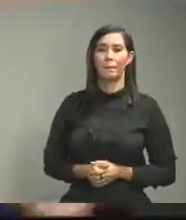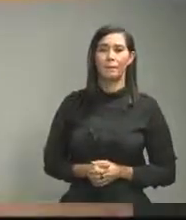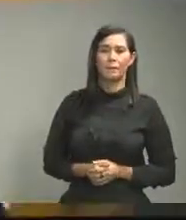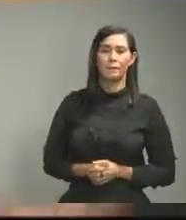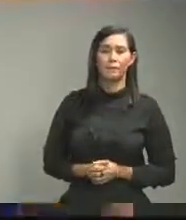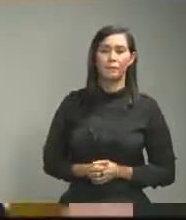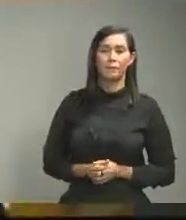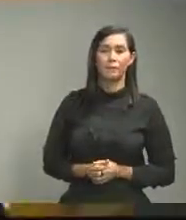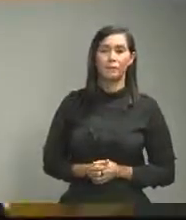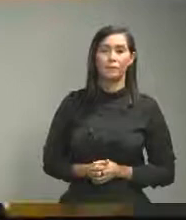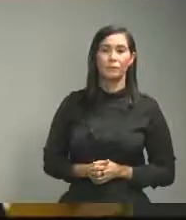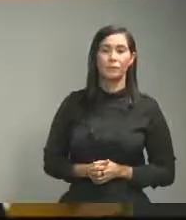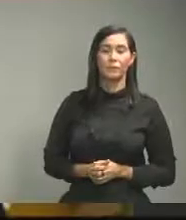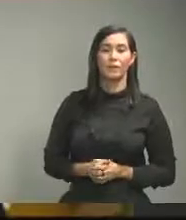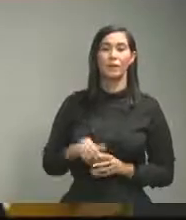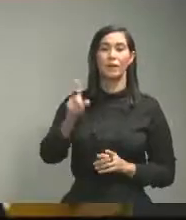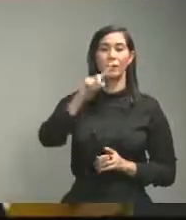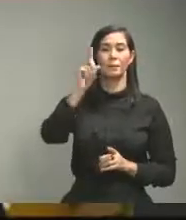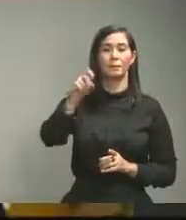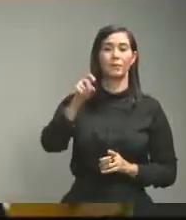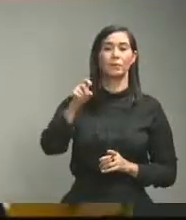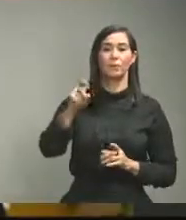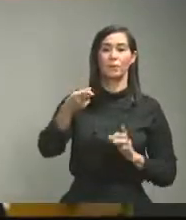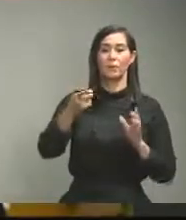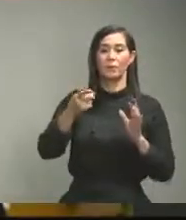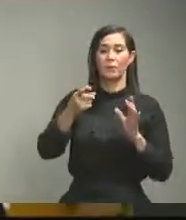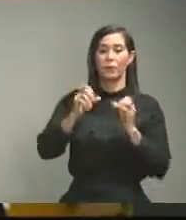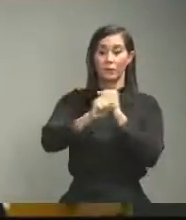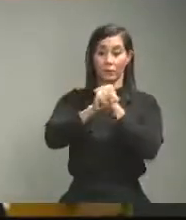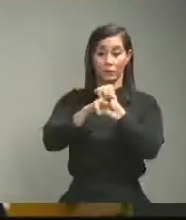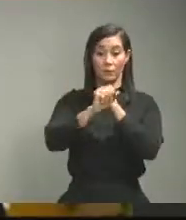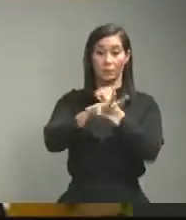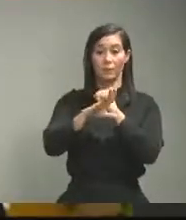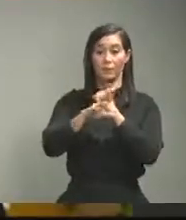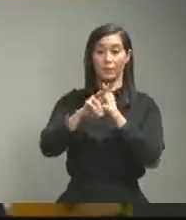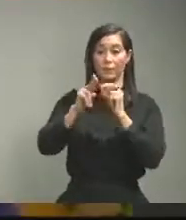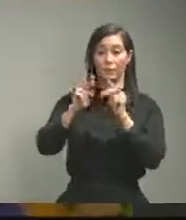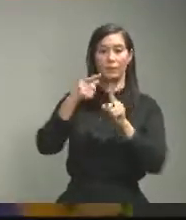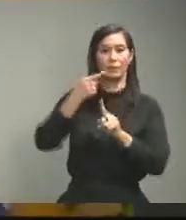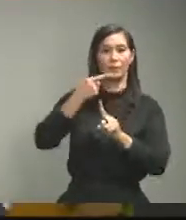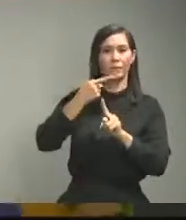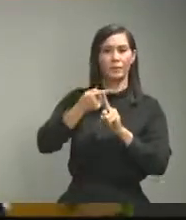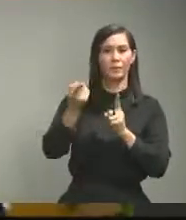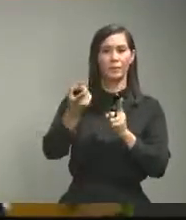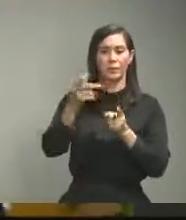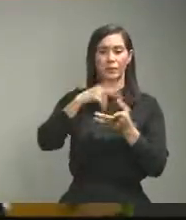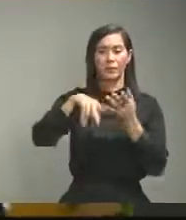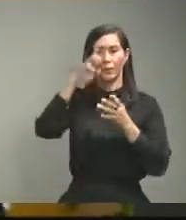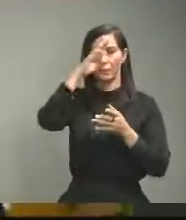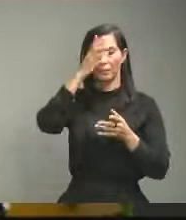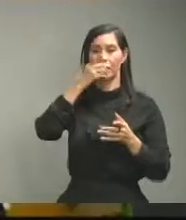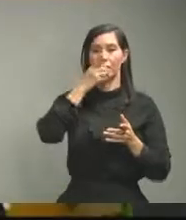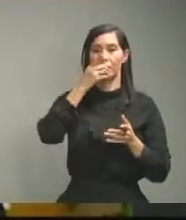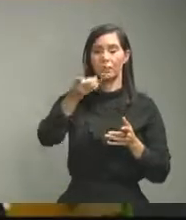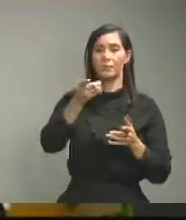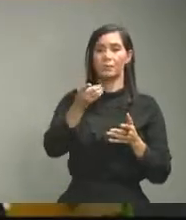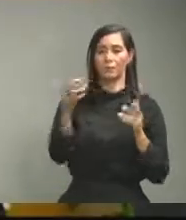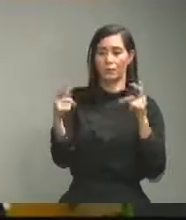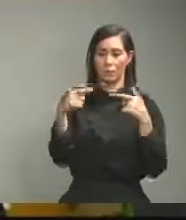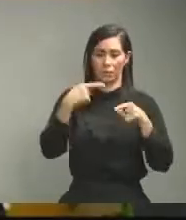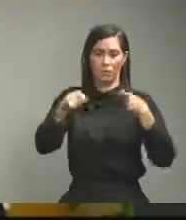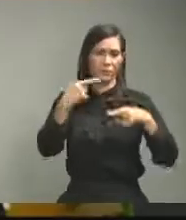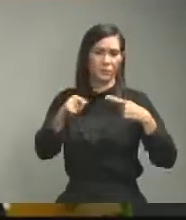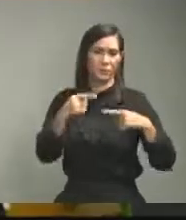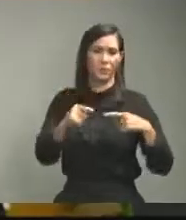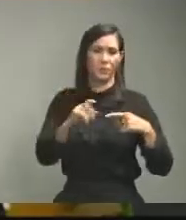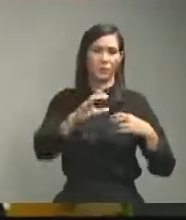las imágenes negativas del país que están circulando en el mundo con relación a la confrontación de las autoridades y la